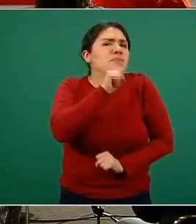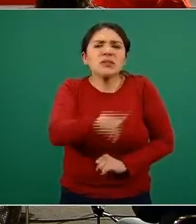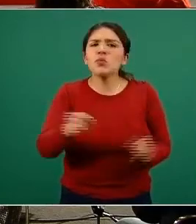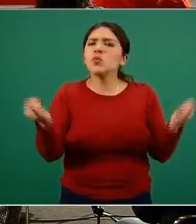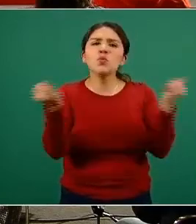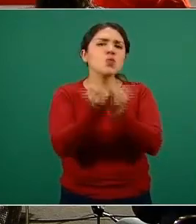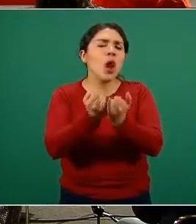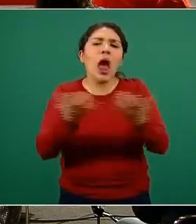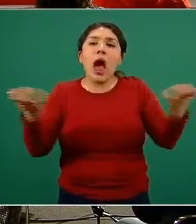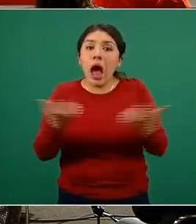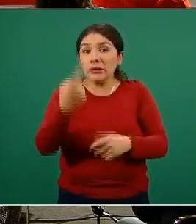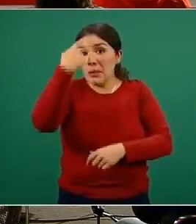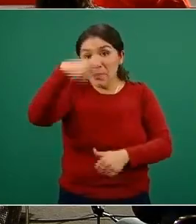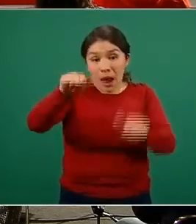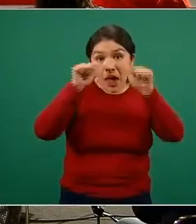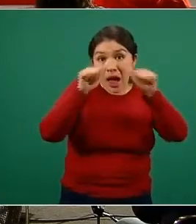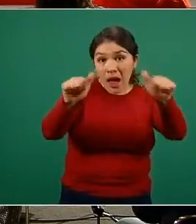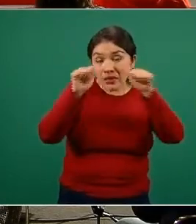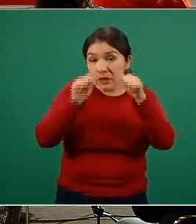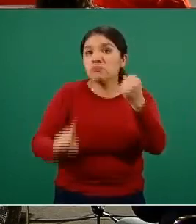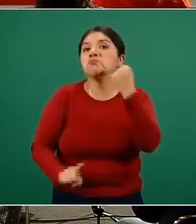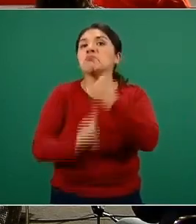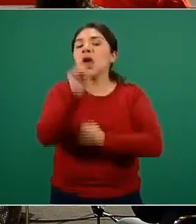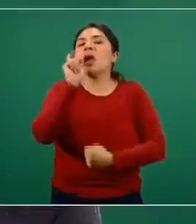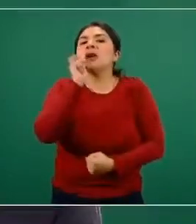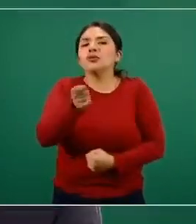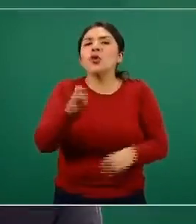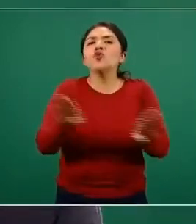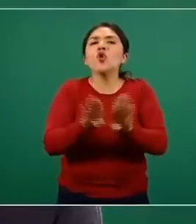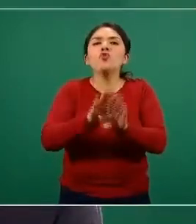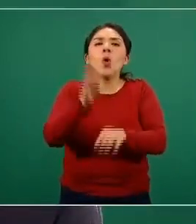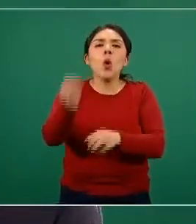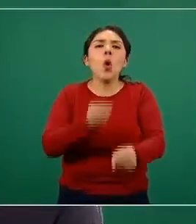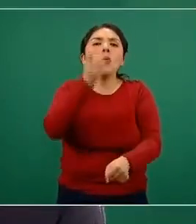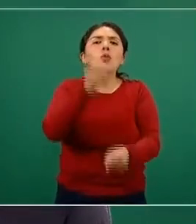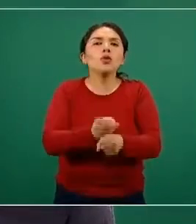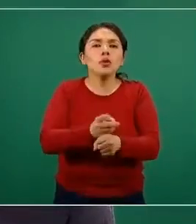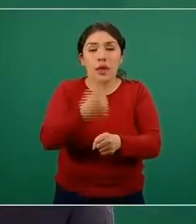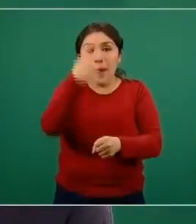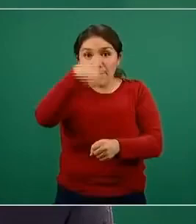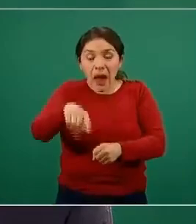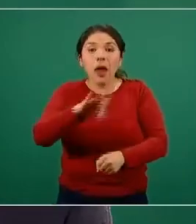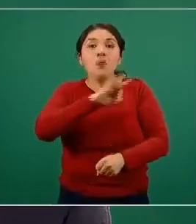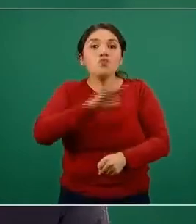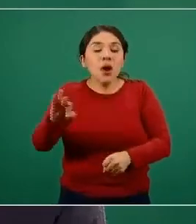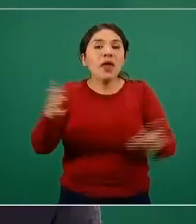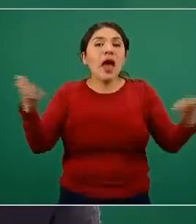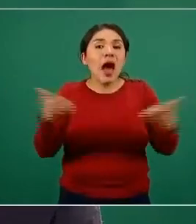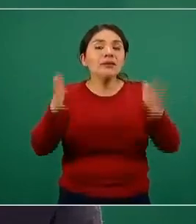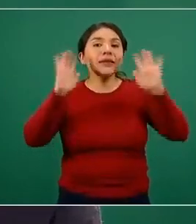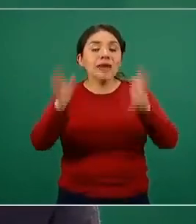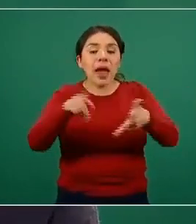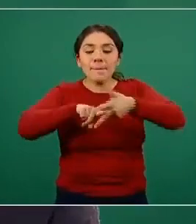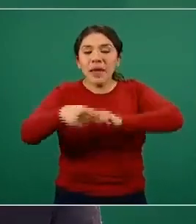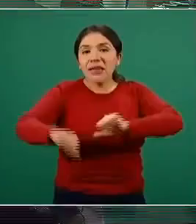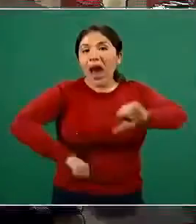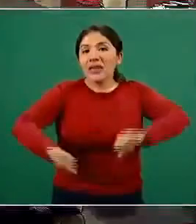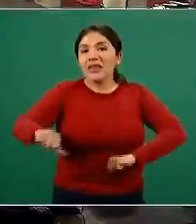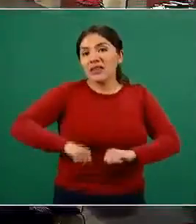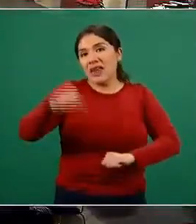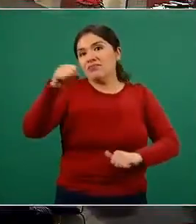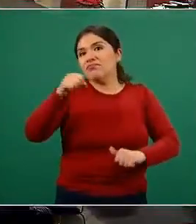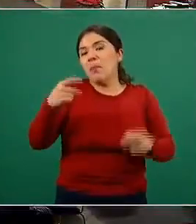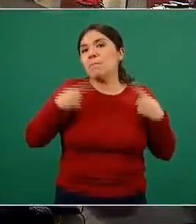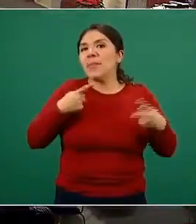criterio atiende a situaciones de oportunidad de reactivar las actividades sociales de